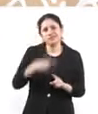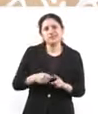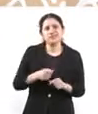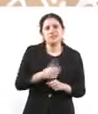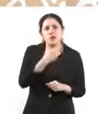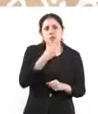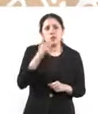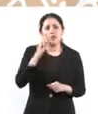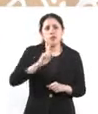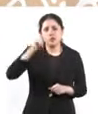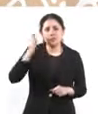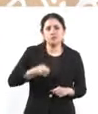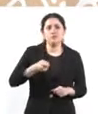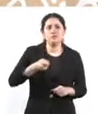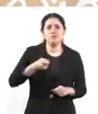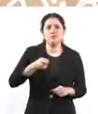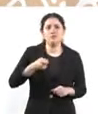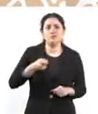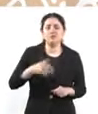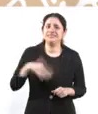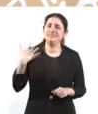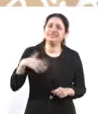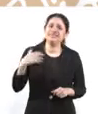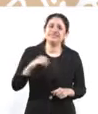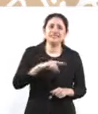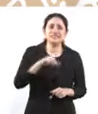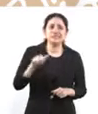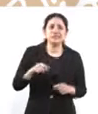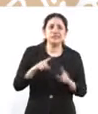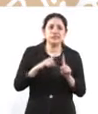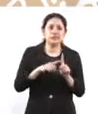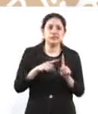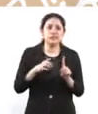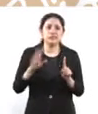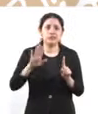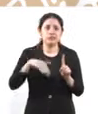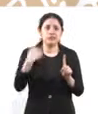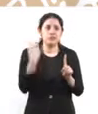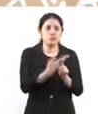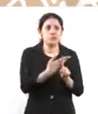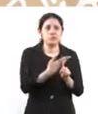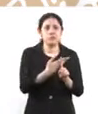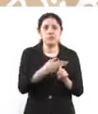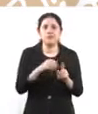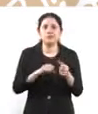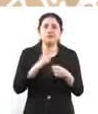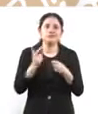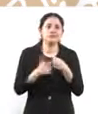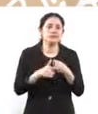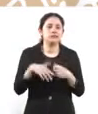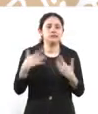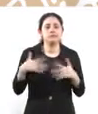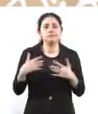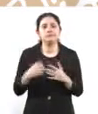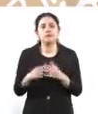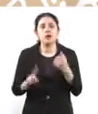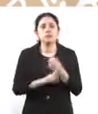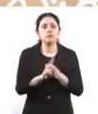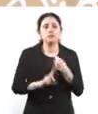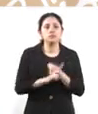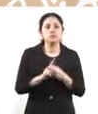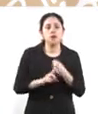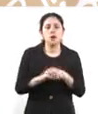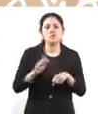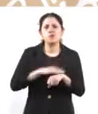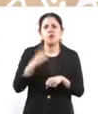con una enorme vulnerabilidad si le quitan la prisión preventiva oficiosa. ¿Por qué? Porque va a